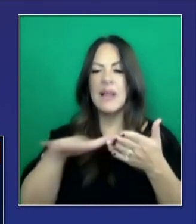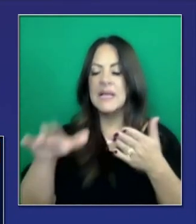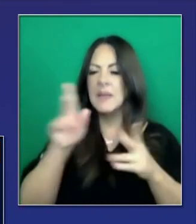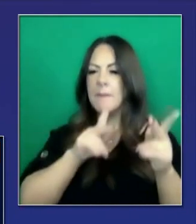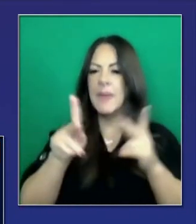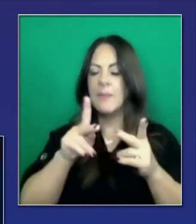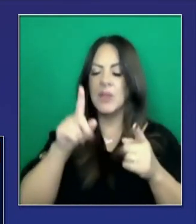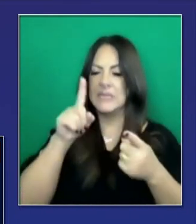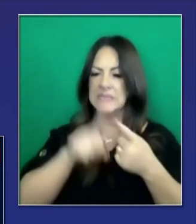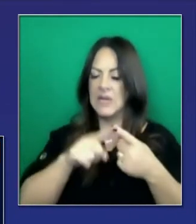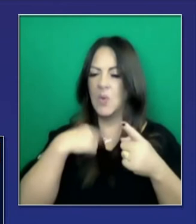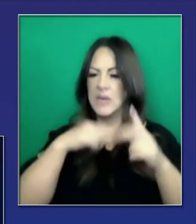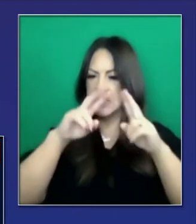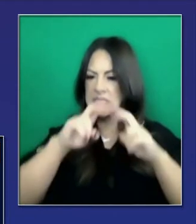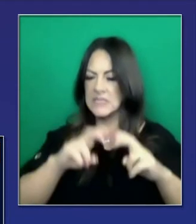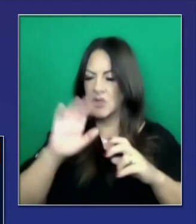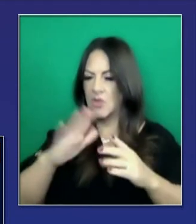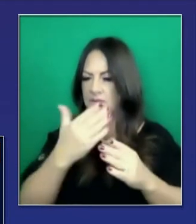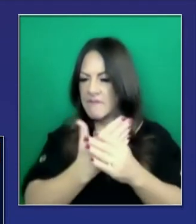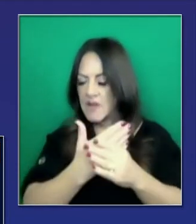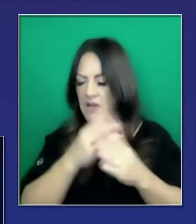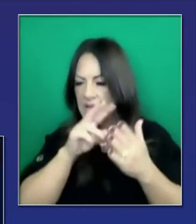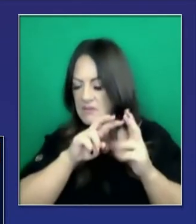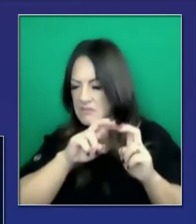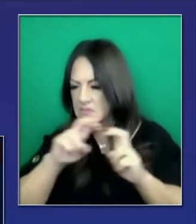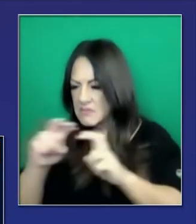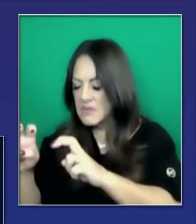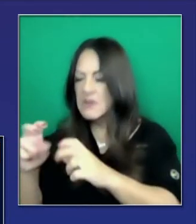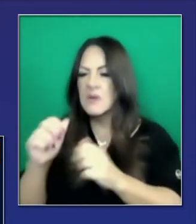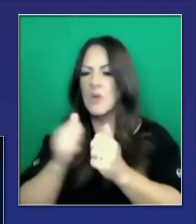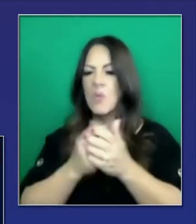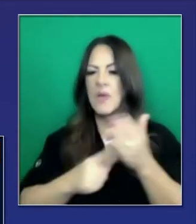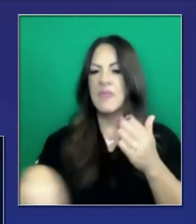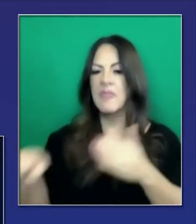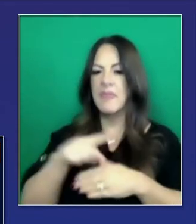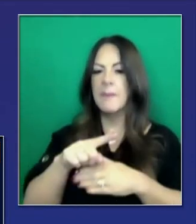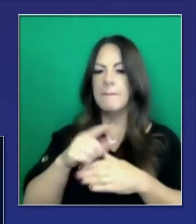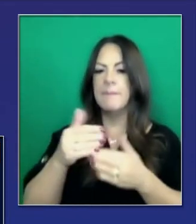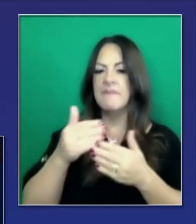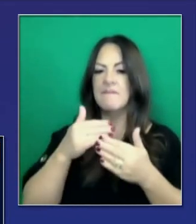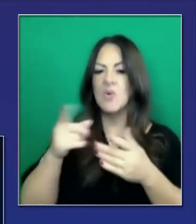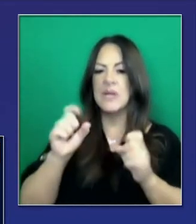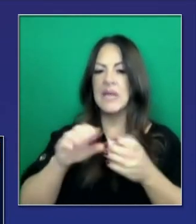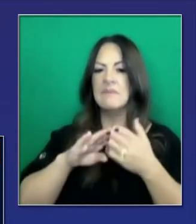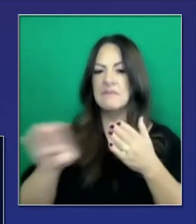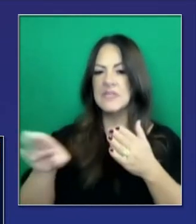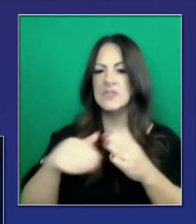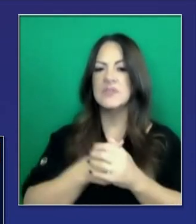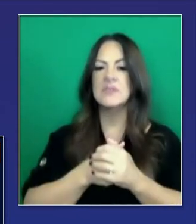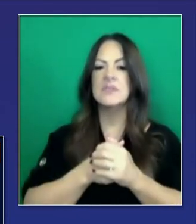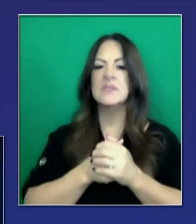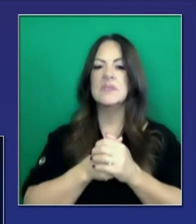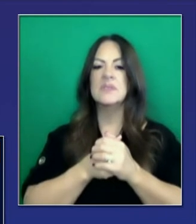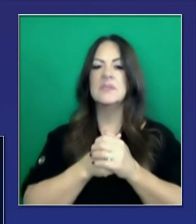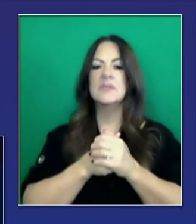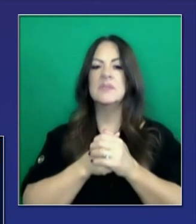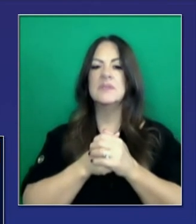cuidadosamente cada persona en el proceso de protocolo. Y respeto